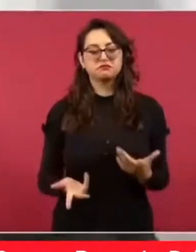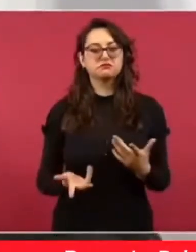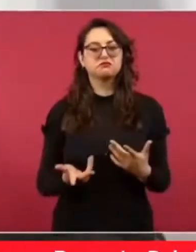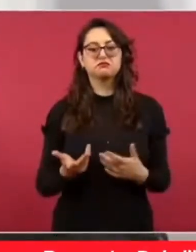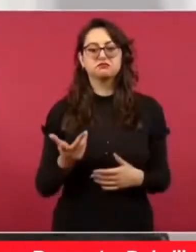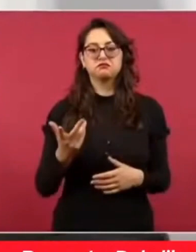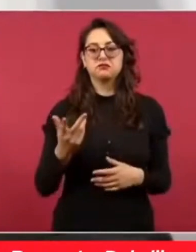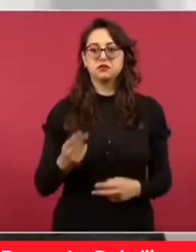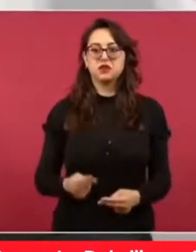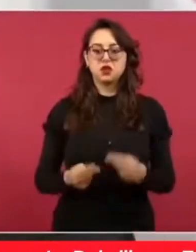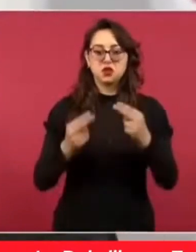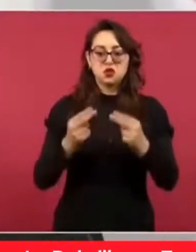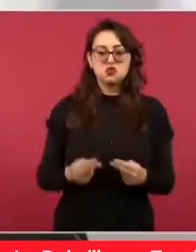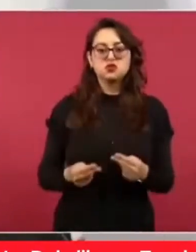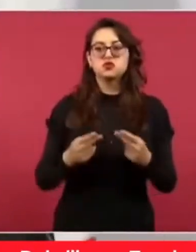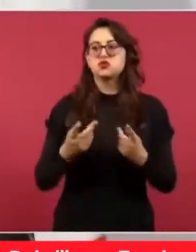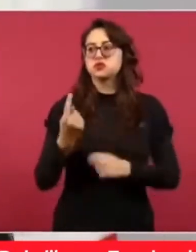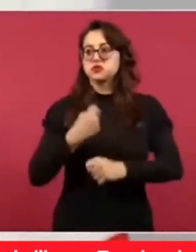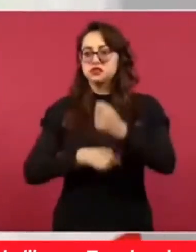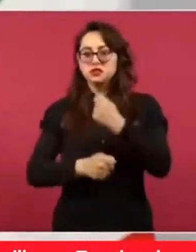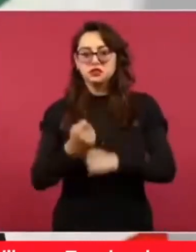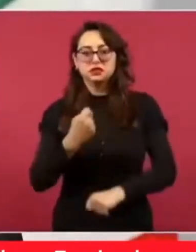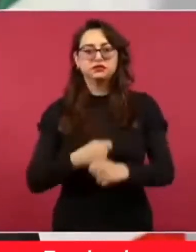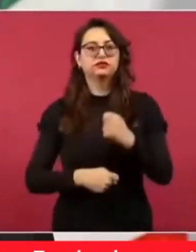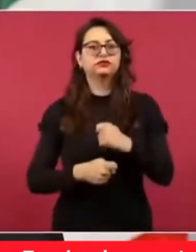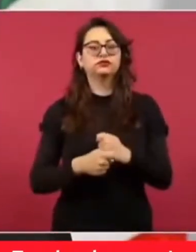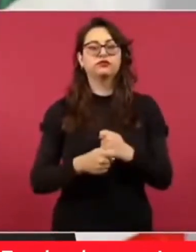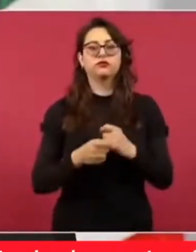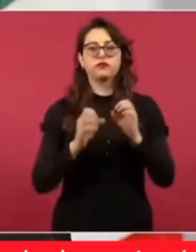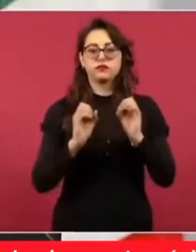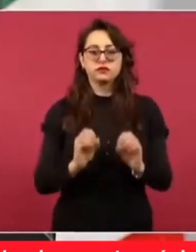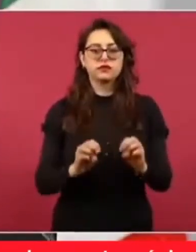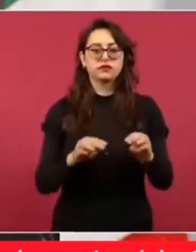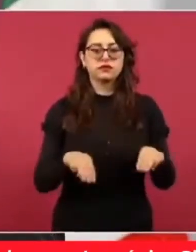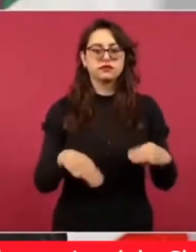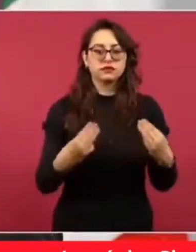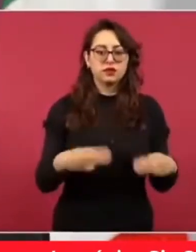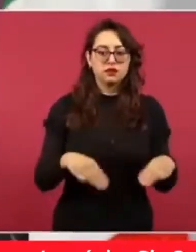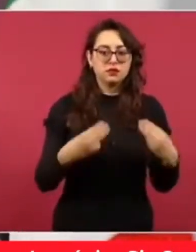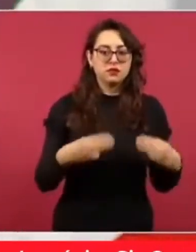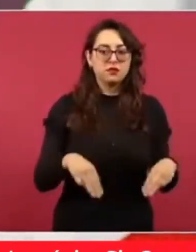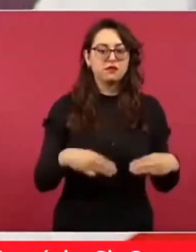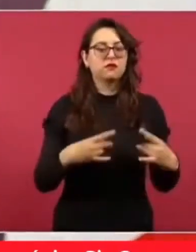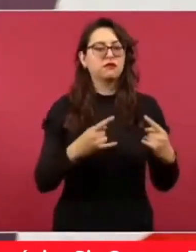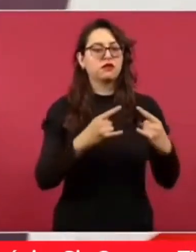tiendas, pero también en los mercados, en los tianguis,